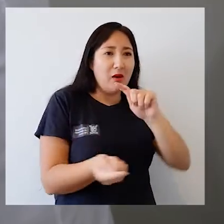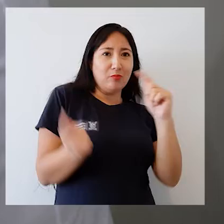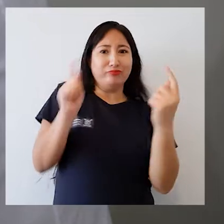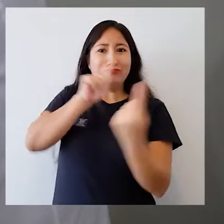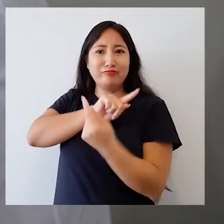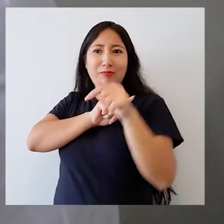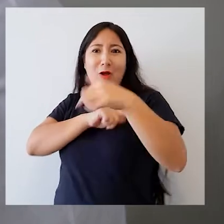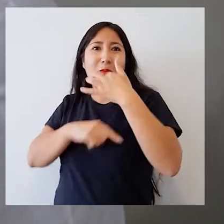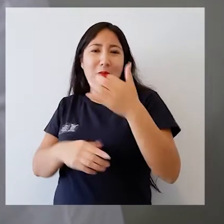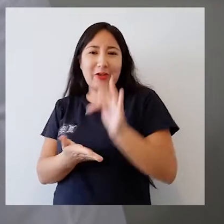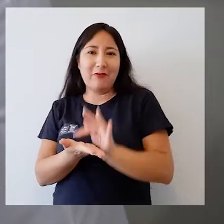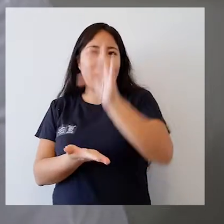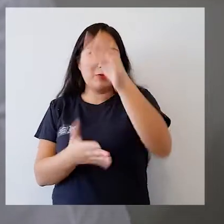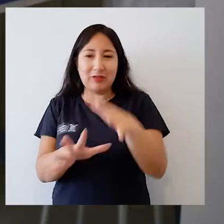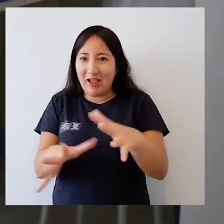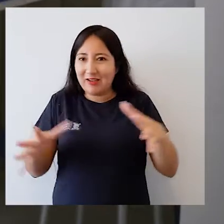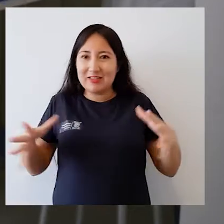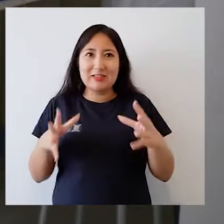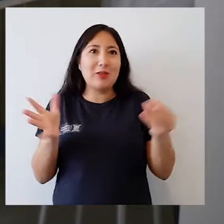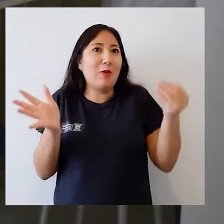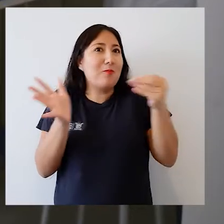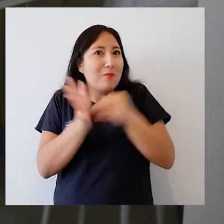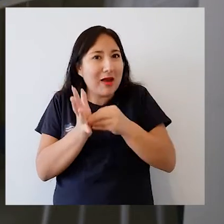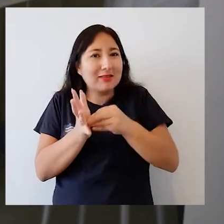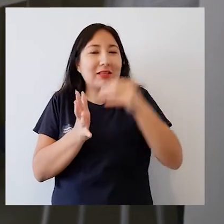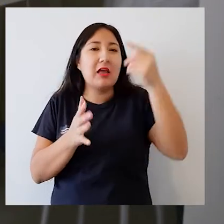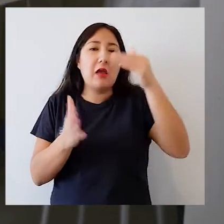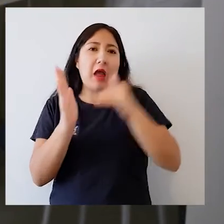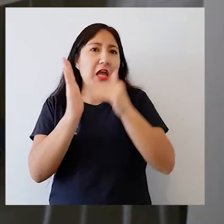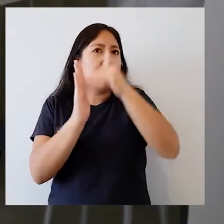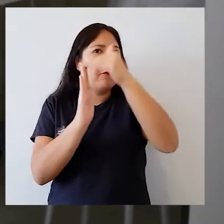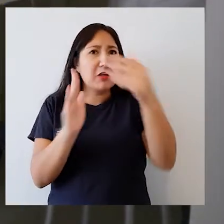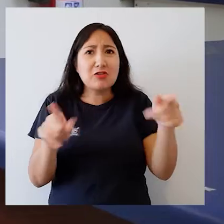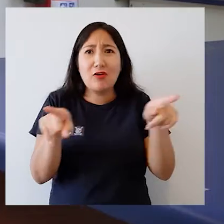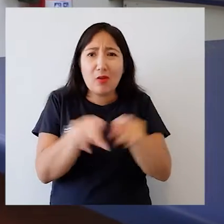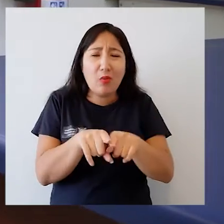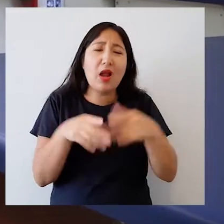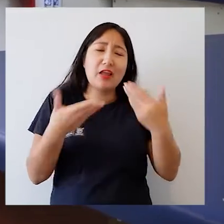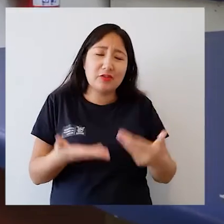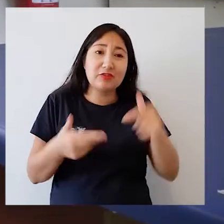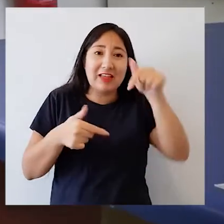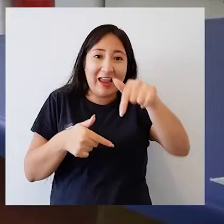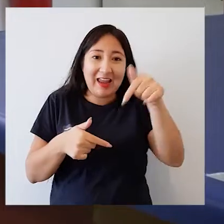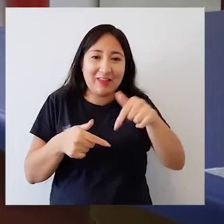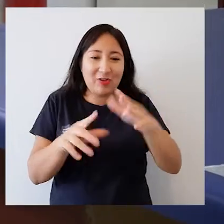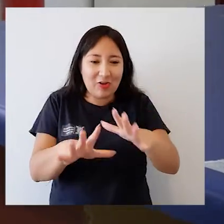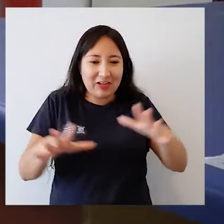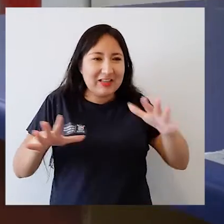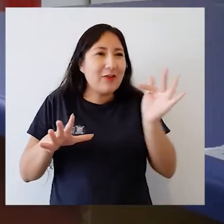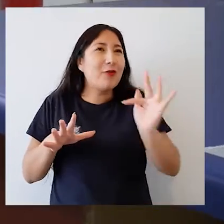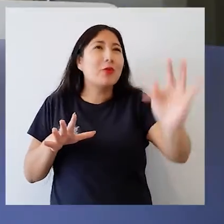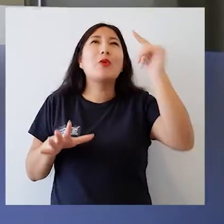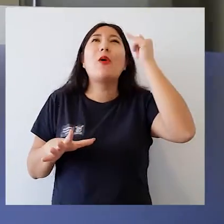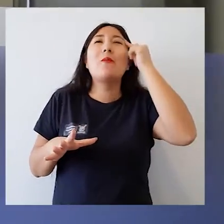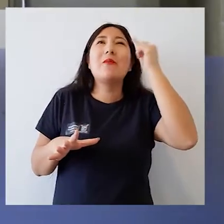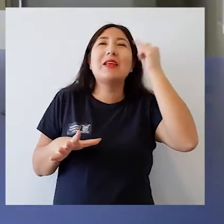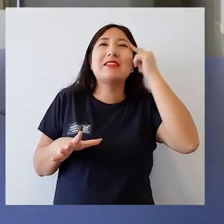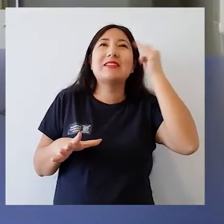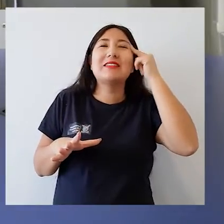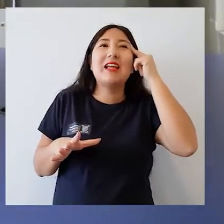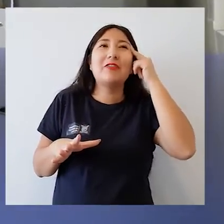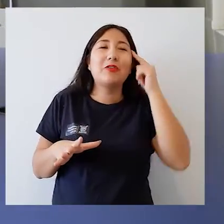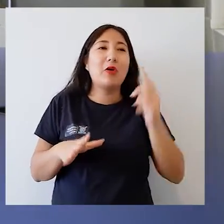porque nuestra facultad ha crecido mucho, pero nuestro edificio era el mismo y también la posibilidad de crecer hacia el futuro teniendo